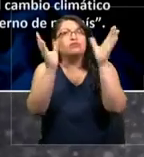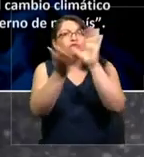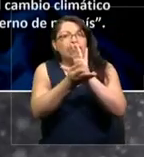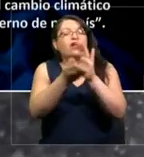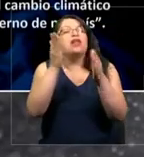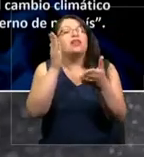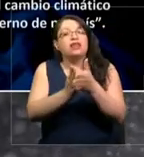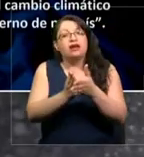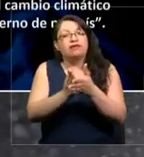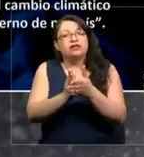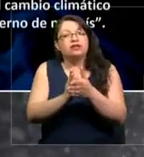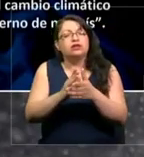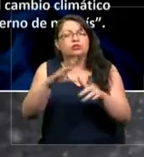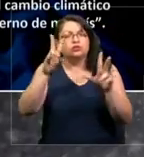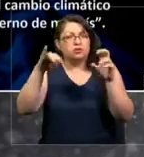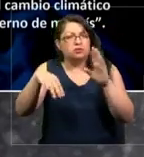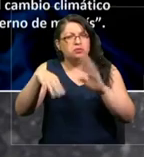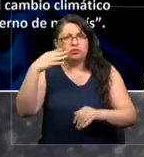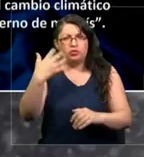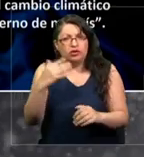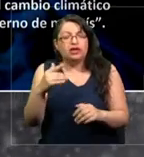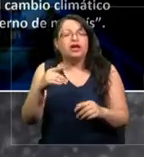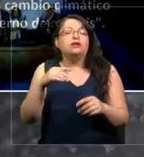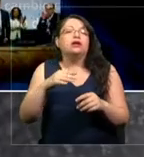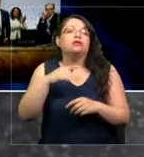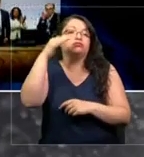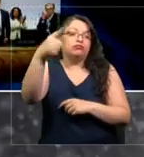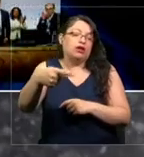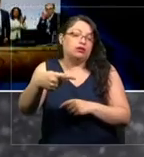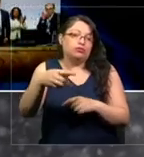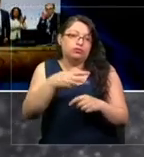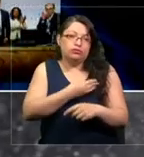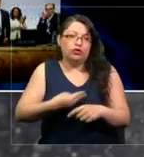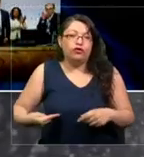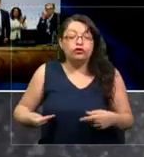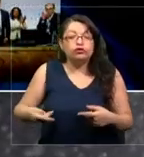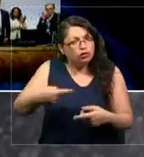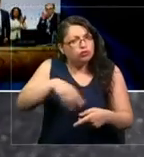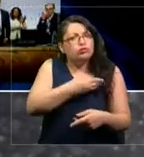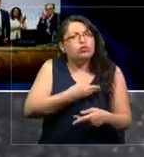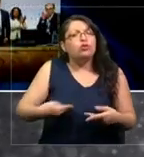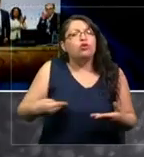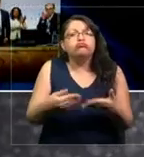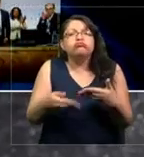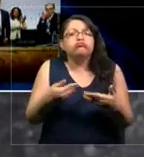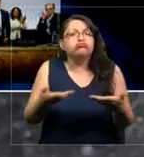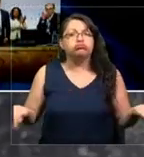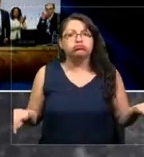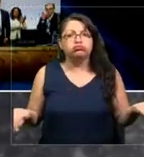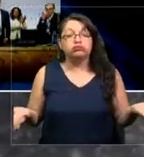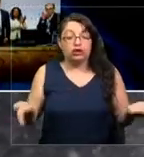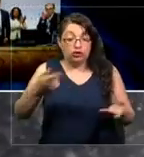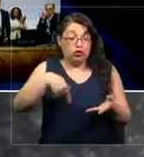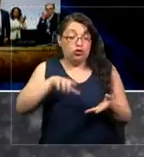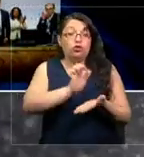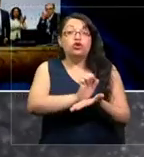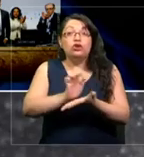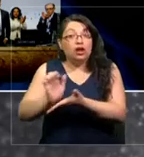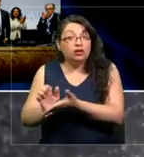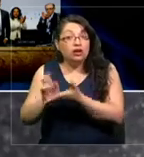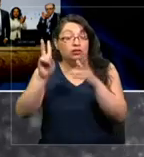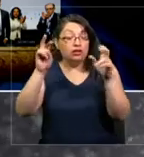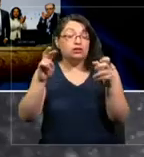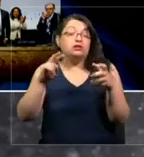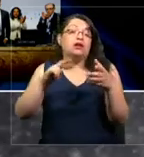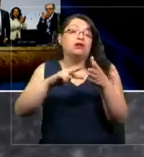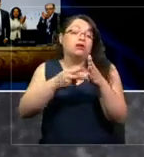para el próximo gobierno. Entonces la pregunta es ¿a dónde están nuestros gobiernos? Y bueno, nuestros estados en el tema de cambio